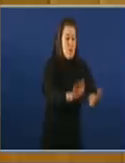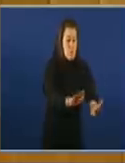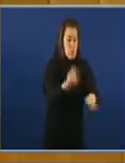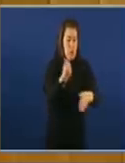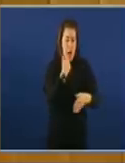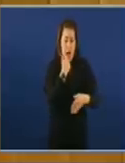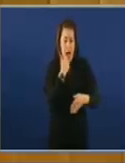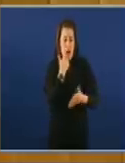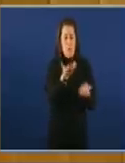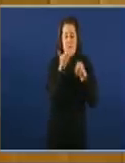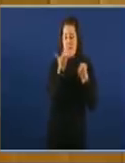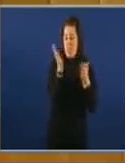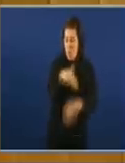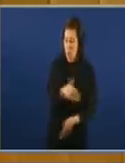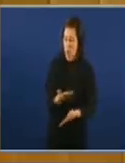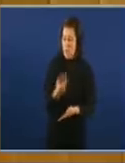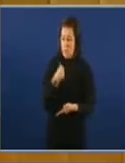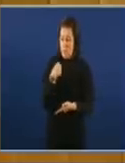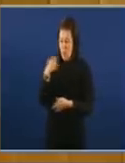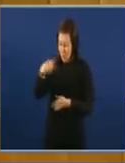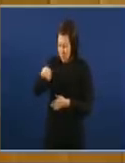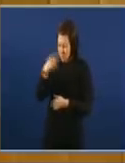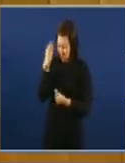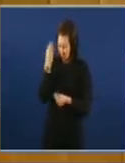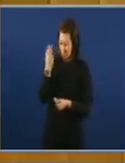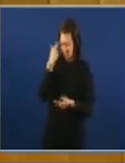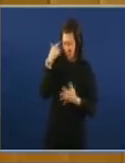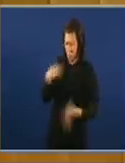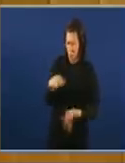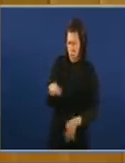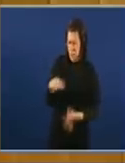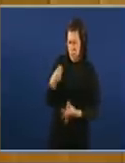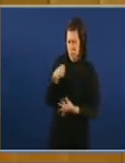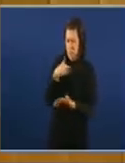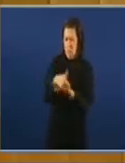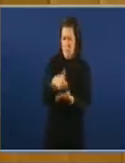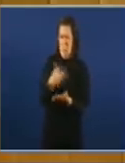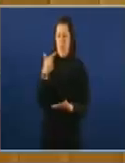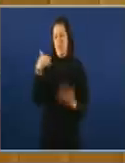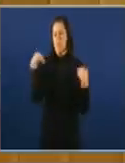Xunta ao señor Dorado. Vostedes creen que isto é razoable pedir responsabilidade de política por isto?